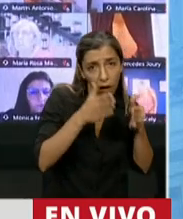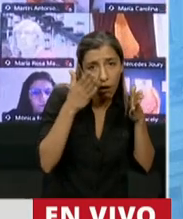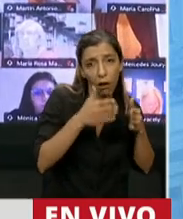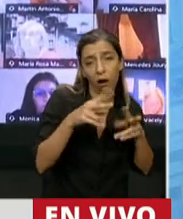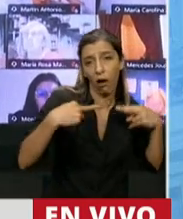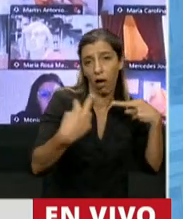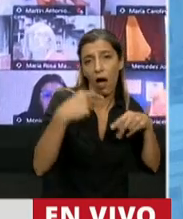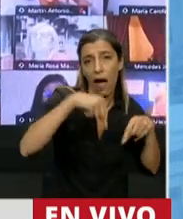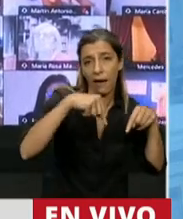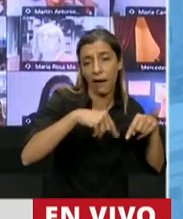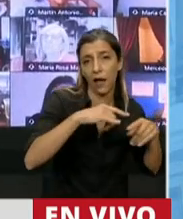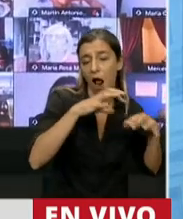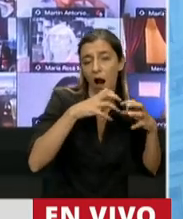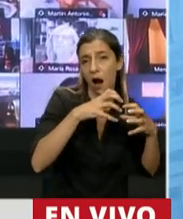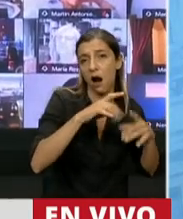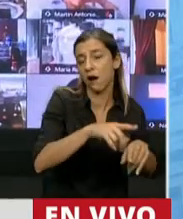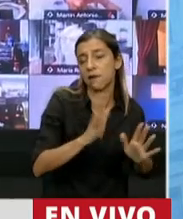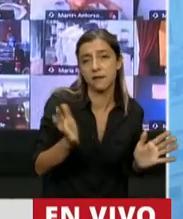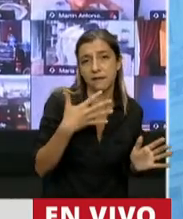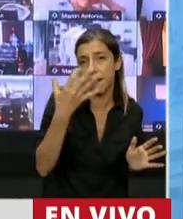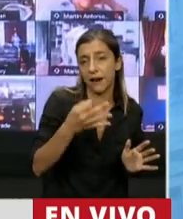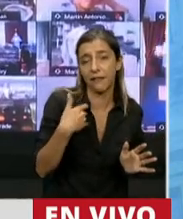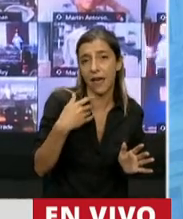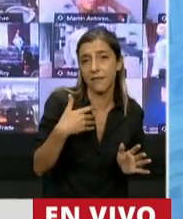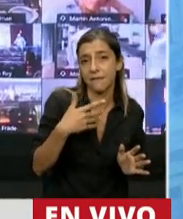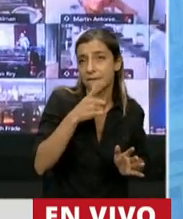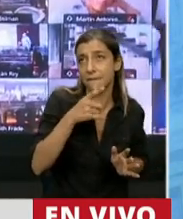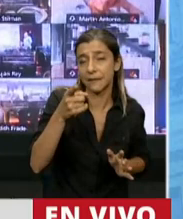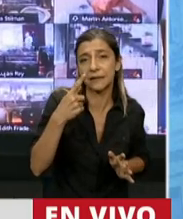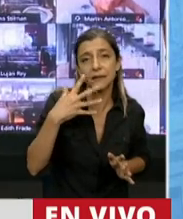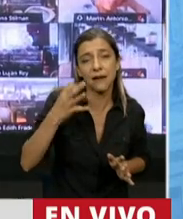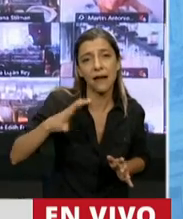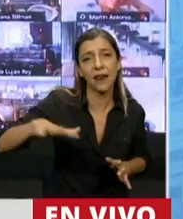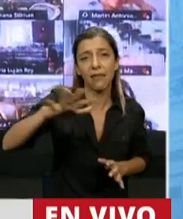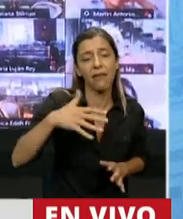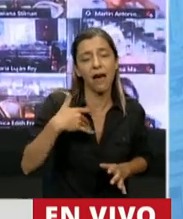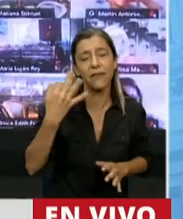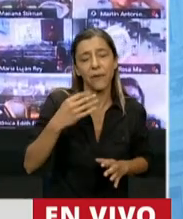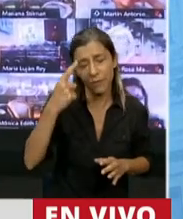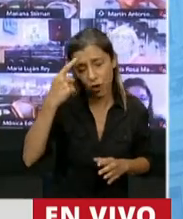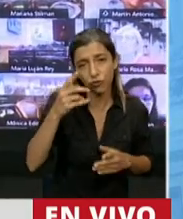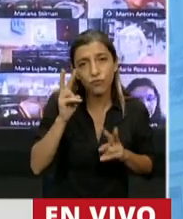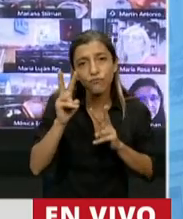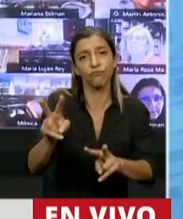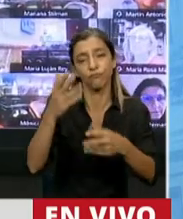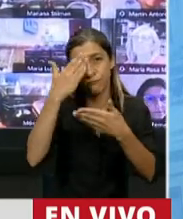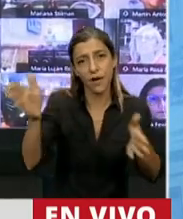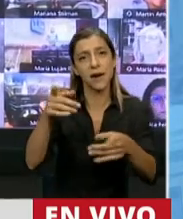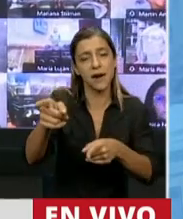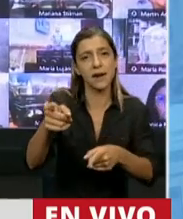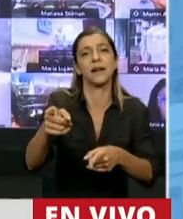Y intento no ser emocional, intento llegar a hablar con cordura pero me cuesta,